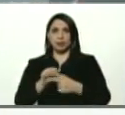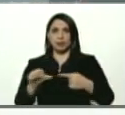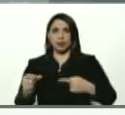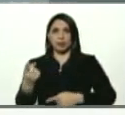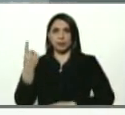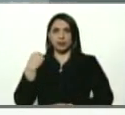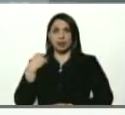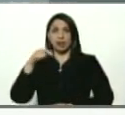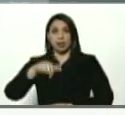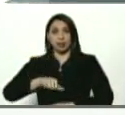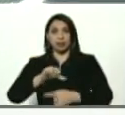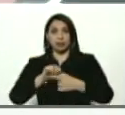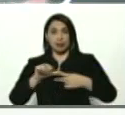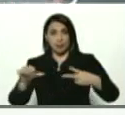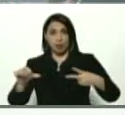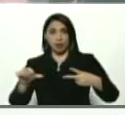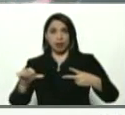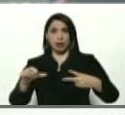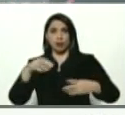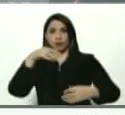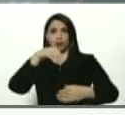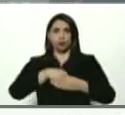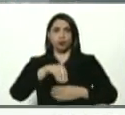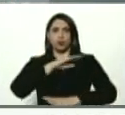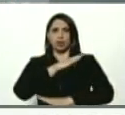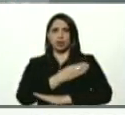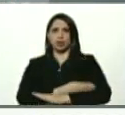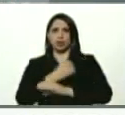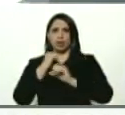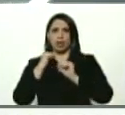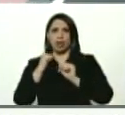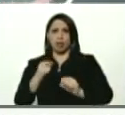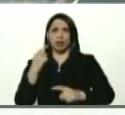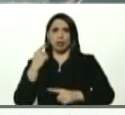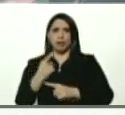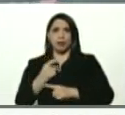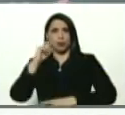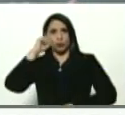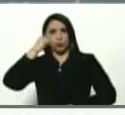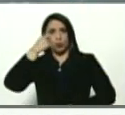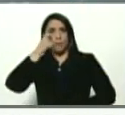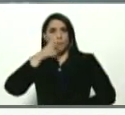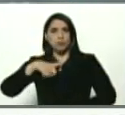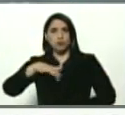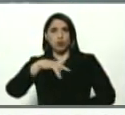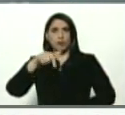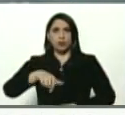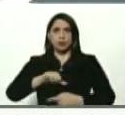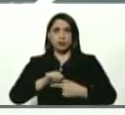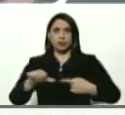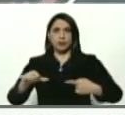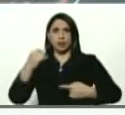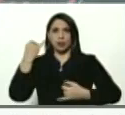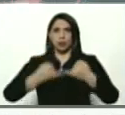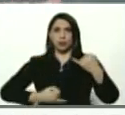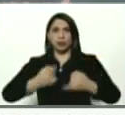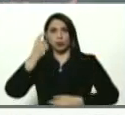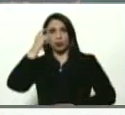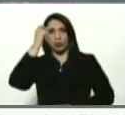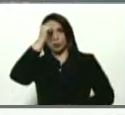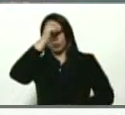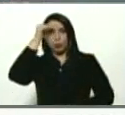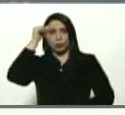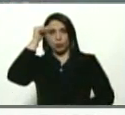Y que en esta semana de cuarentena radical debemos recordar a la población que esta semana culmina el día domingo.